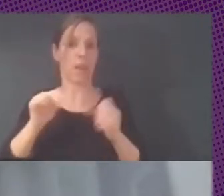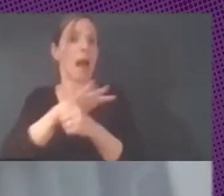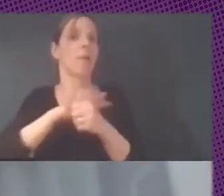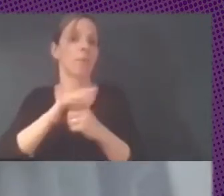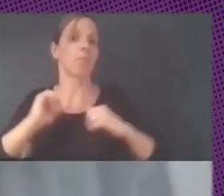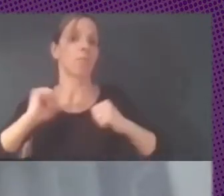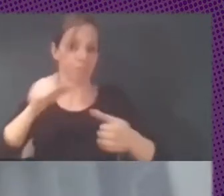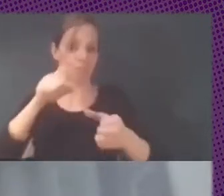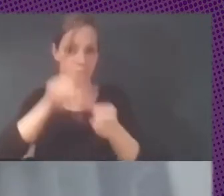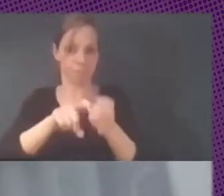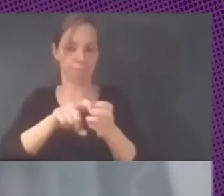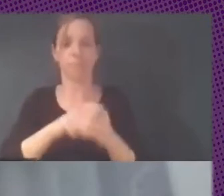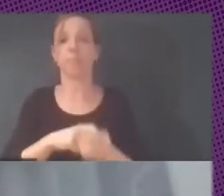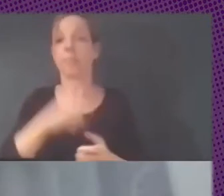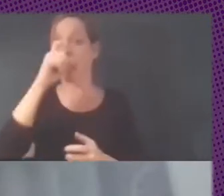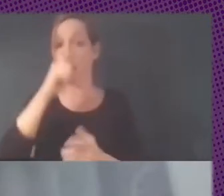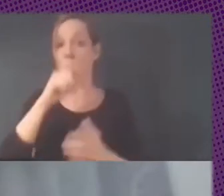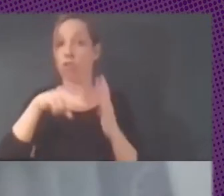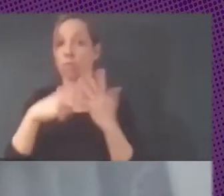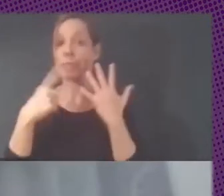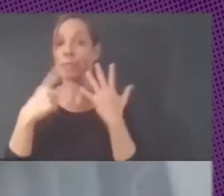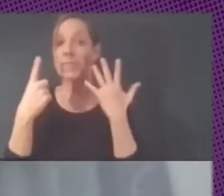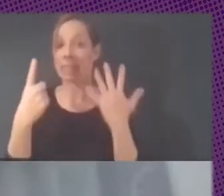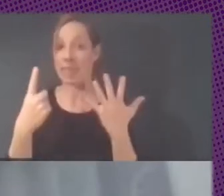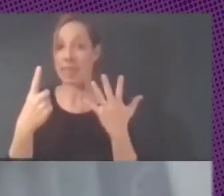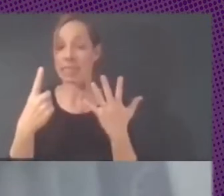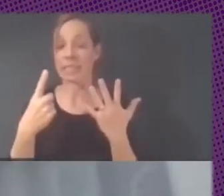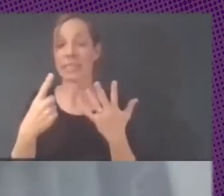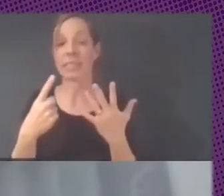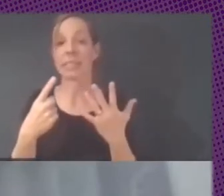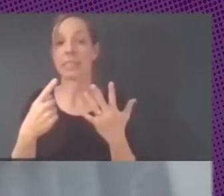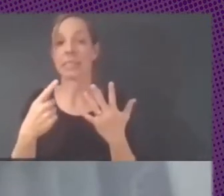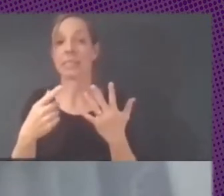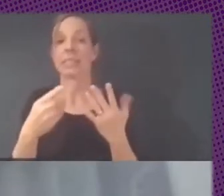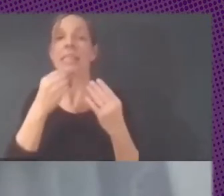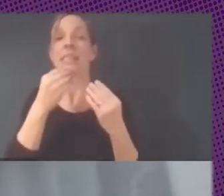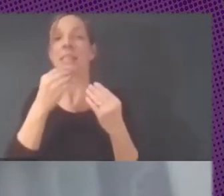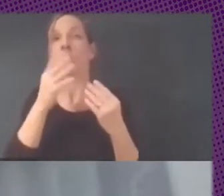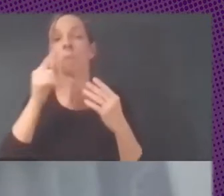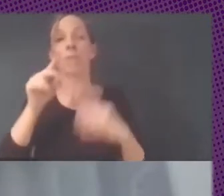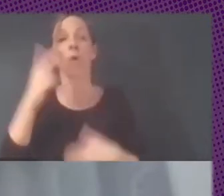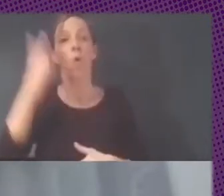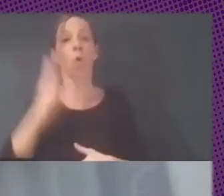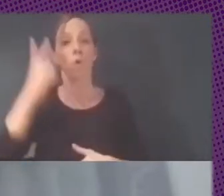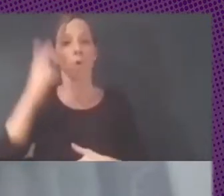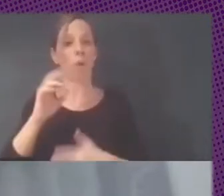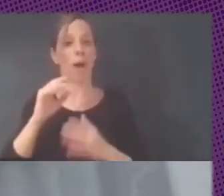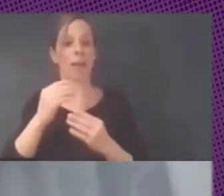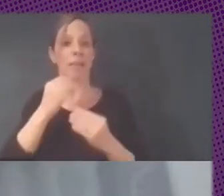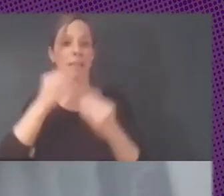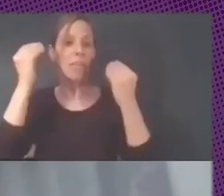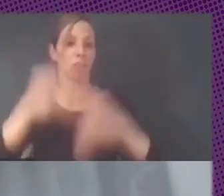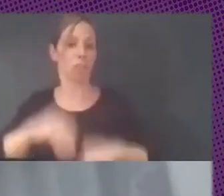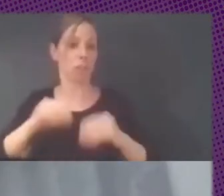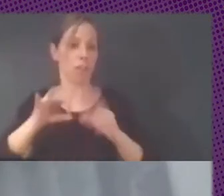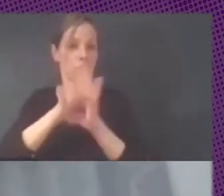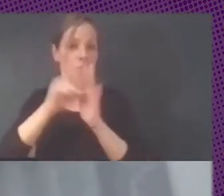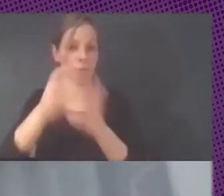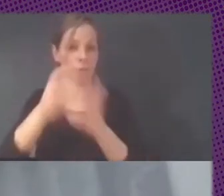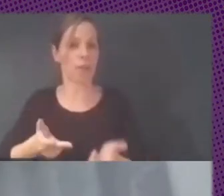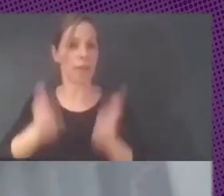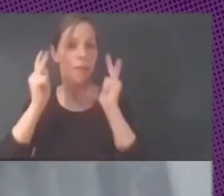En el 2006, la historia del software libre en Uruguay, había un grupo, el UILU,